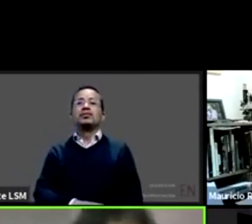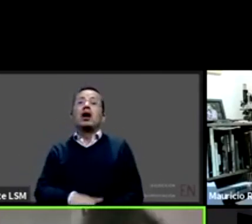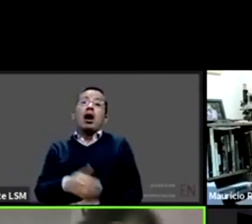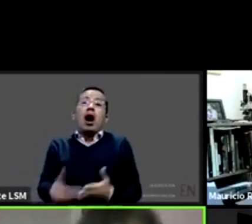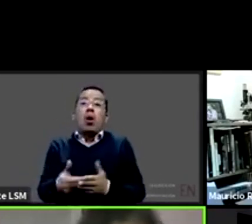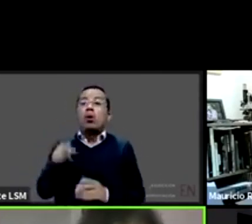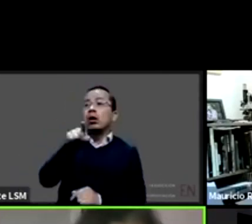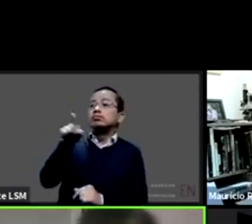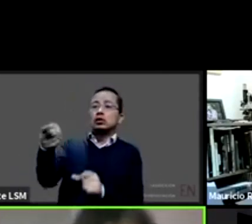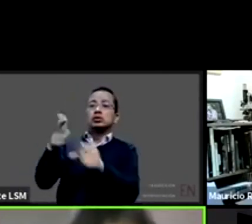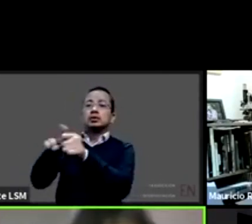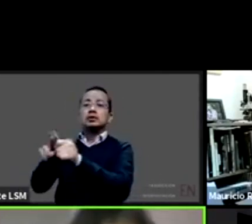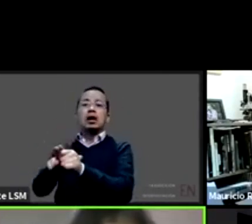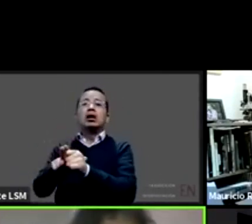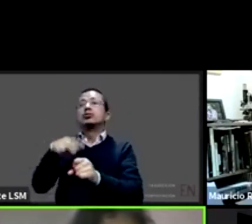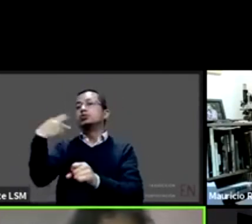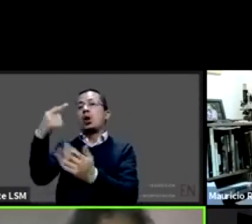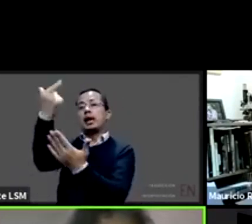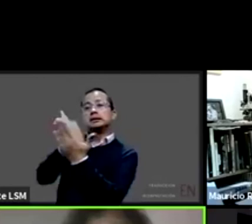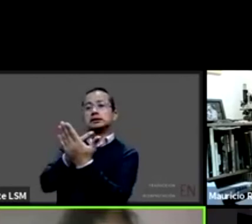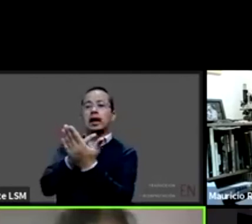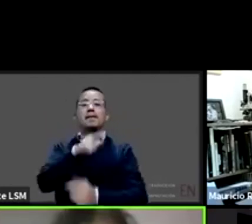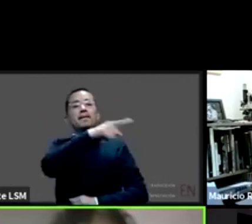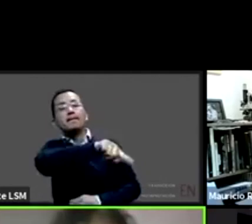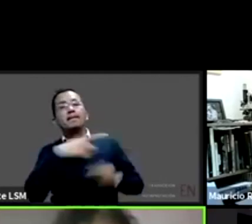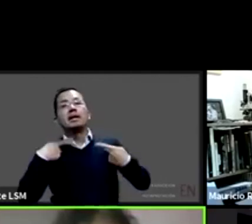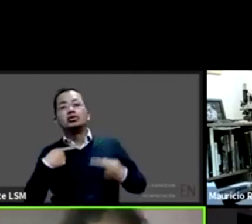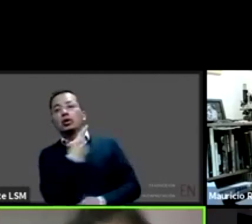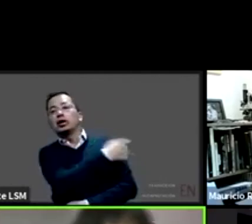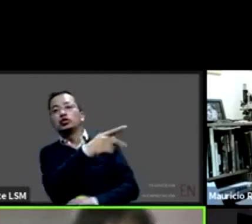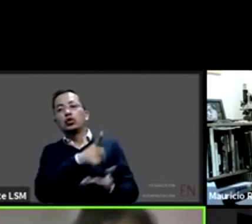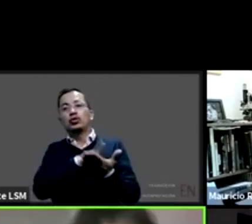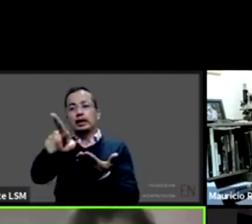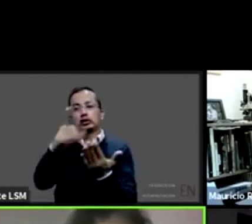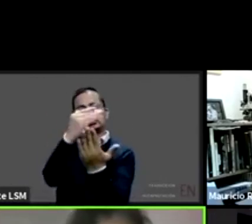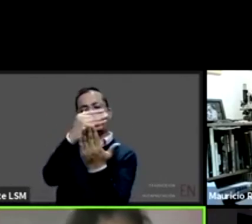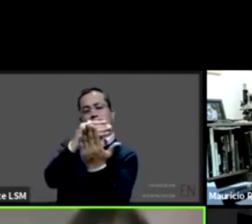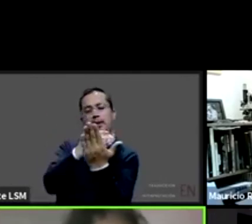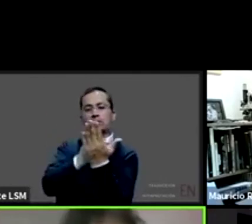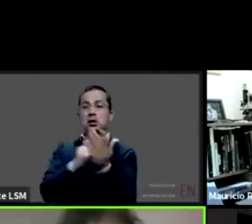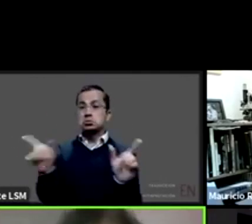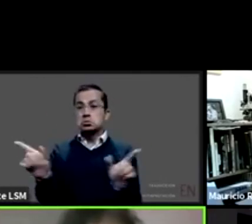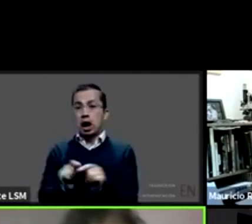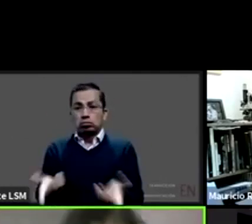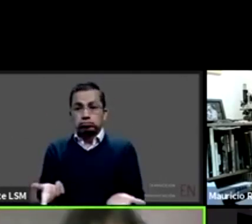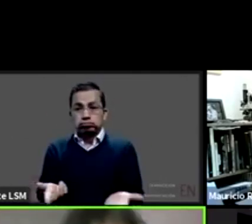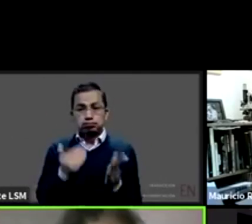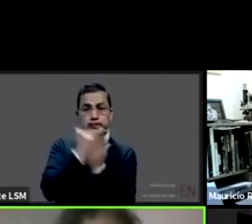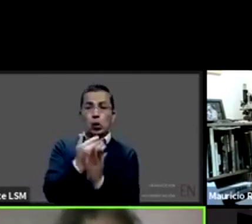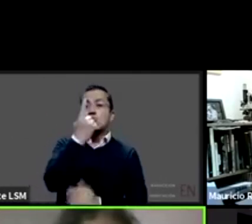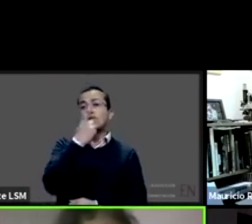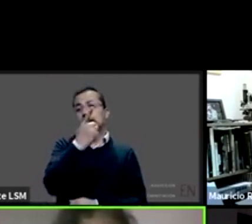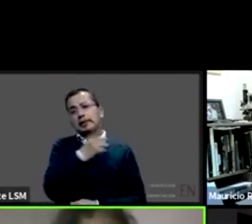uno de ellos es que nos informen ¿no? este pero que no pasa es decir hay personas